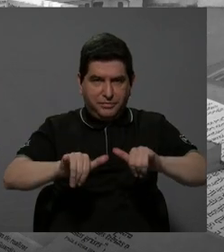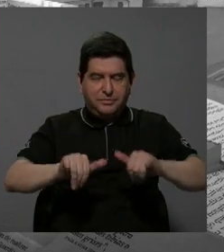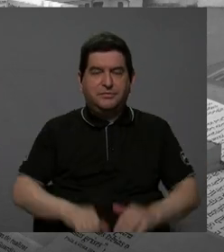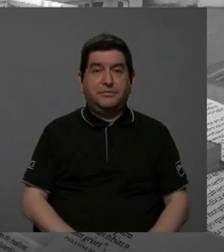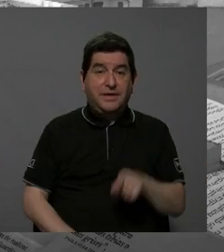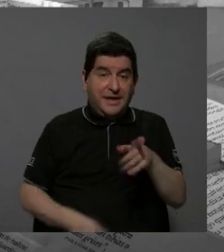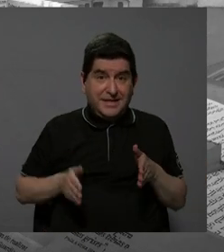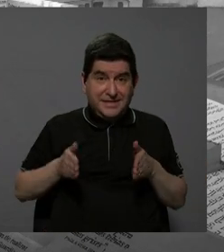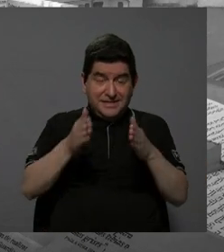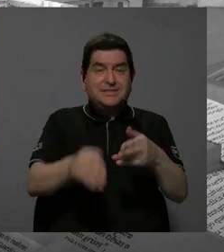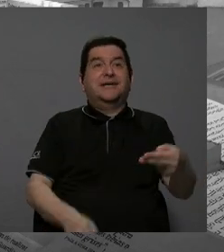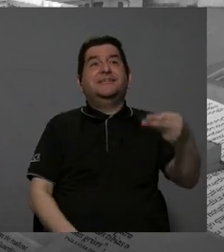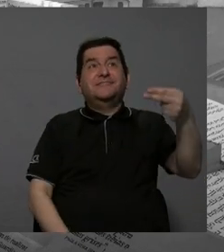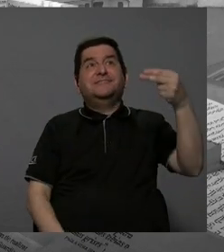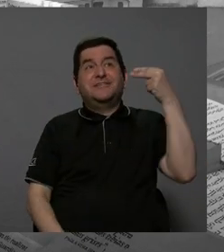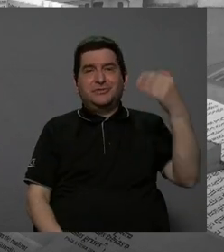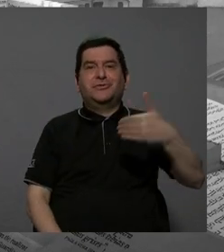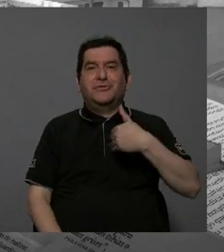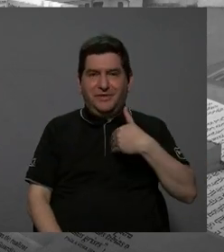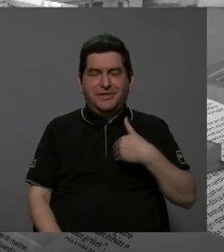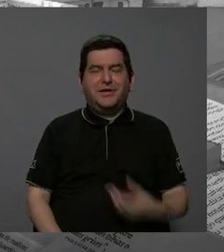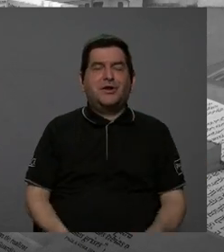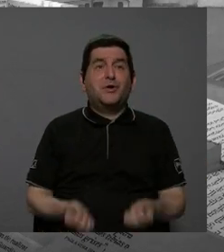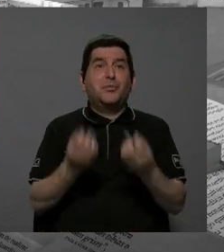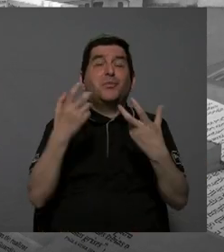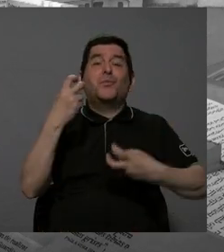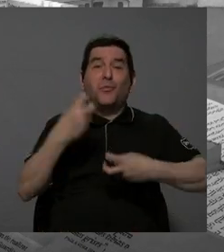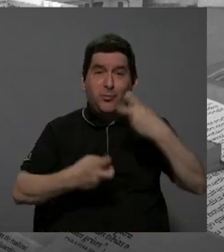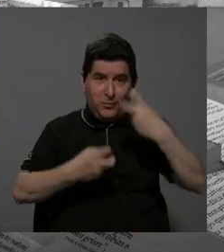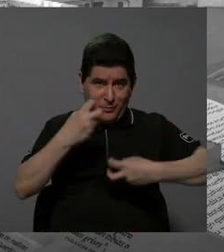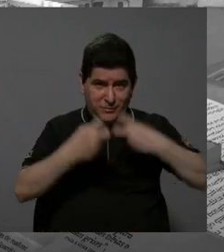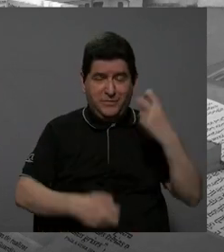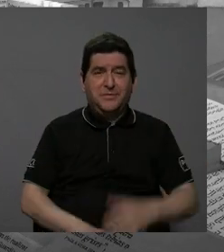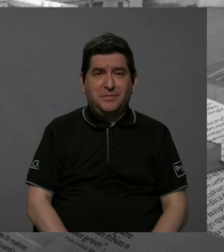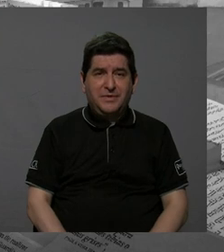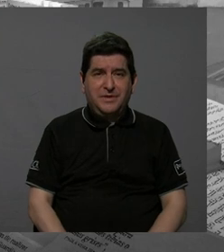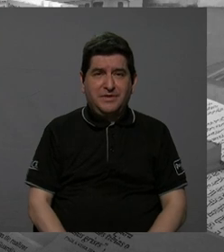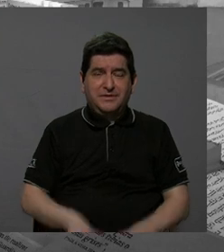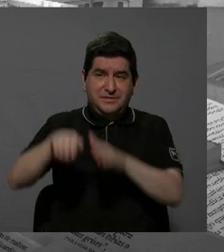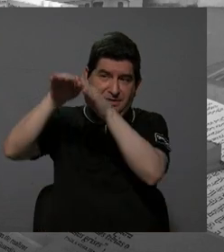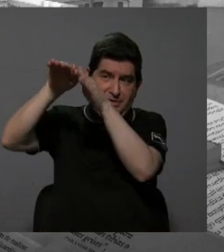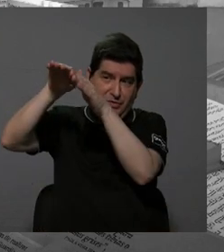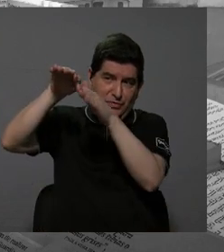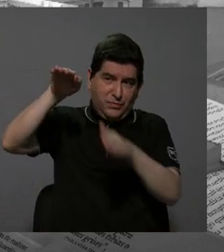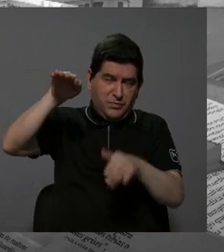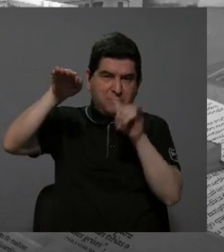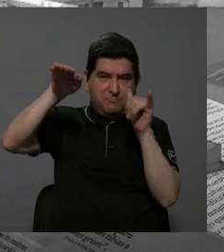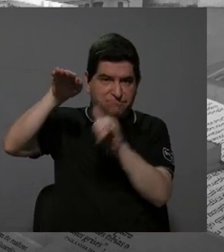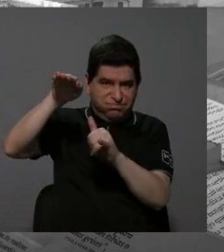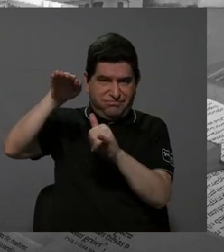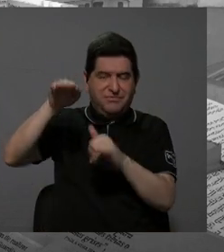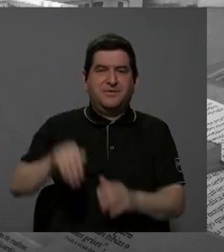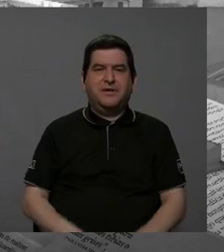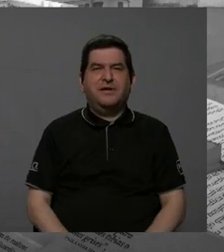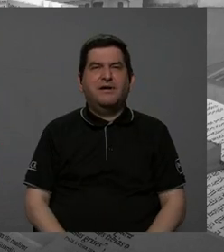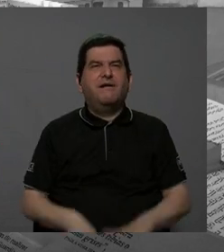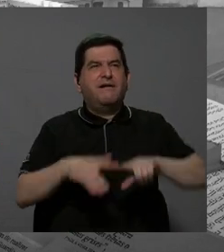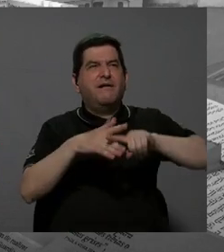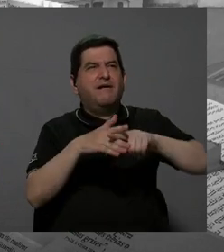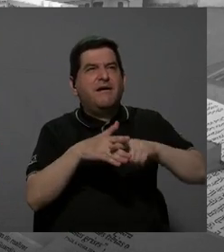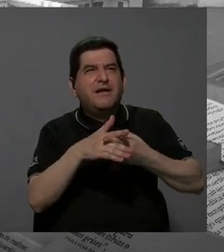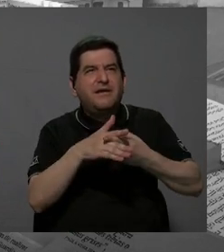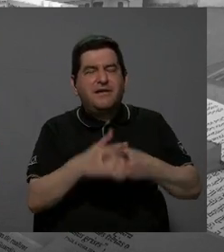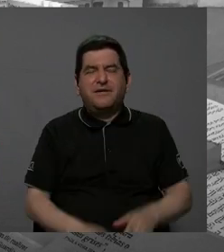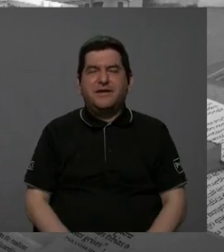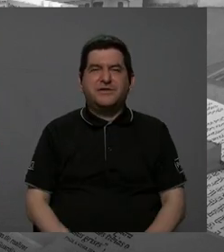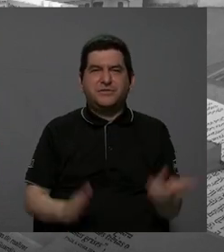Esa carretera históricamente ha tenido bastantes problemas en cuanto a estas estabilidades. Estamos hablando desde el principio de su